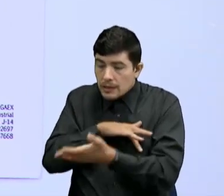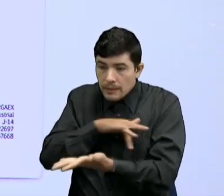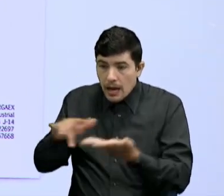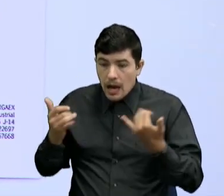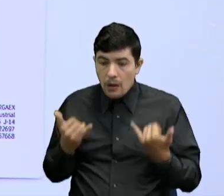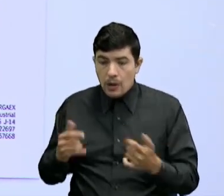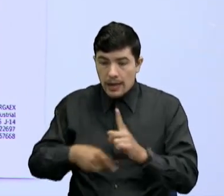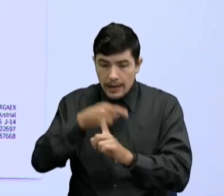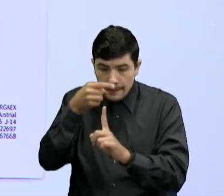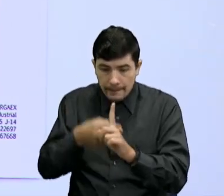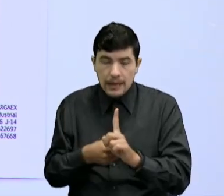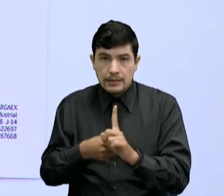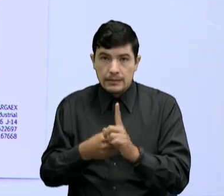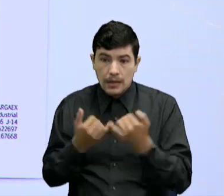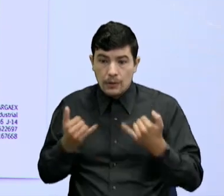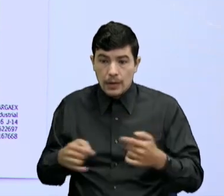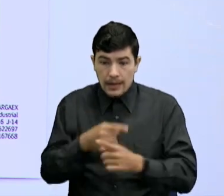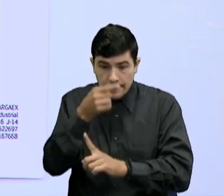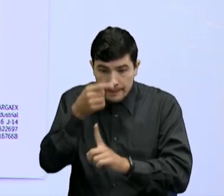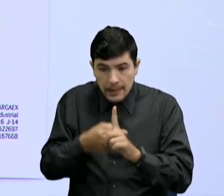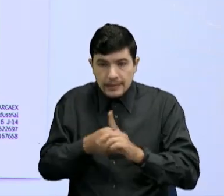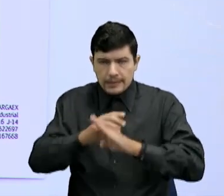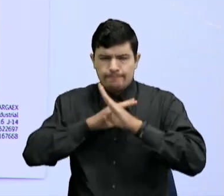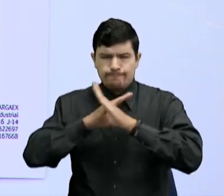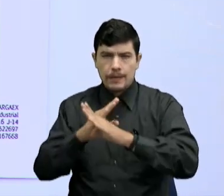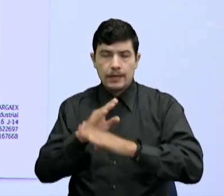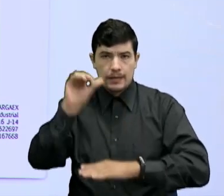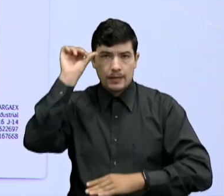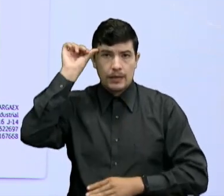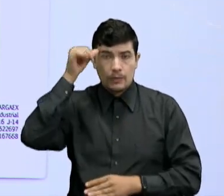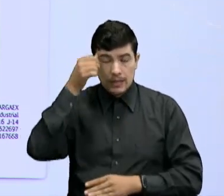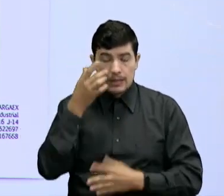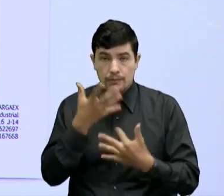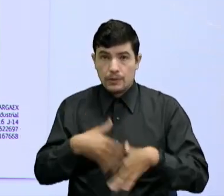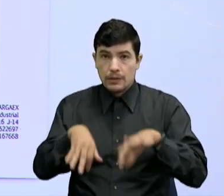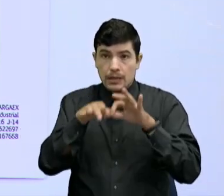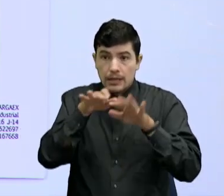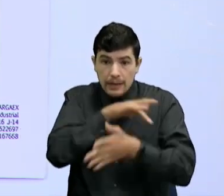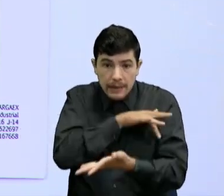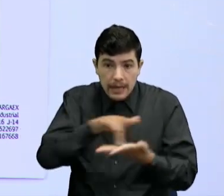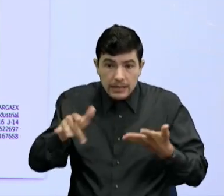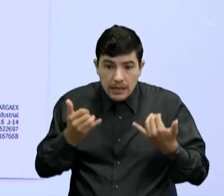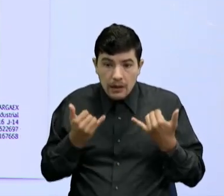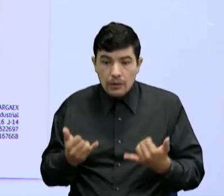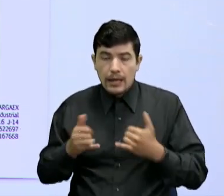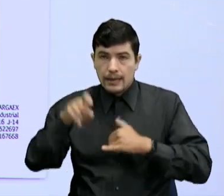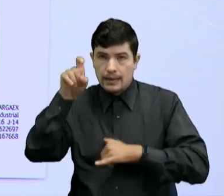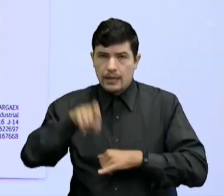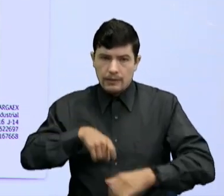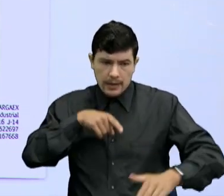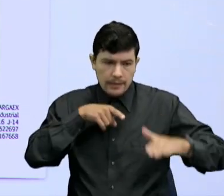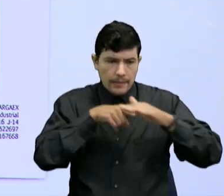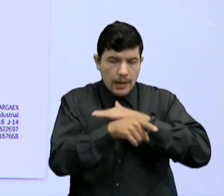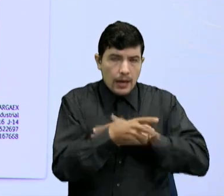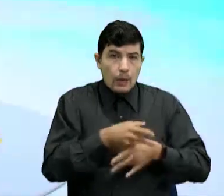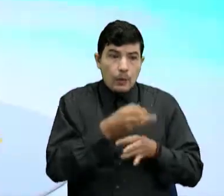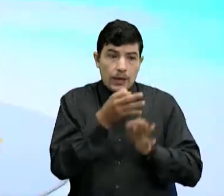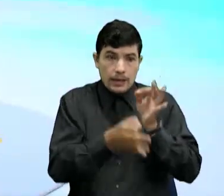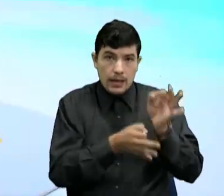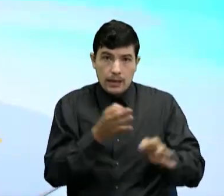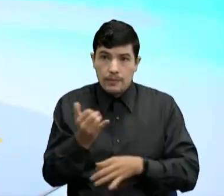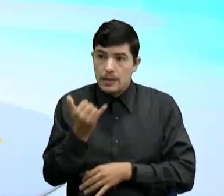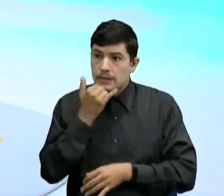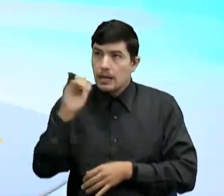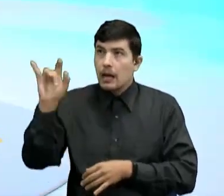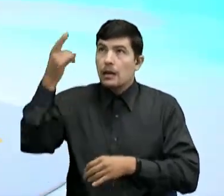en este mes Que estamos En el mes de la prevención Hay que recordar esto En caso de emergencia Hay que evacuar Por seguridad Para que no nos